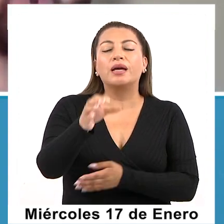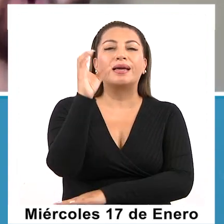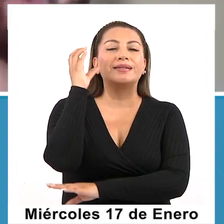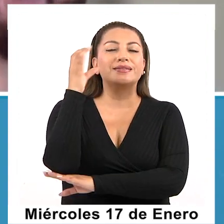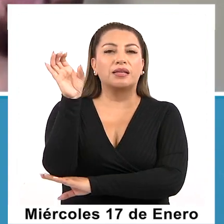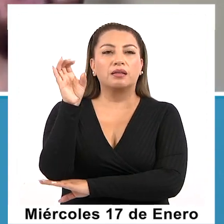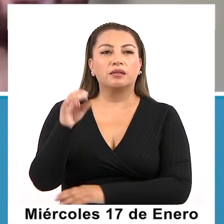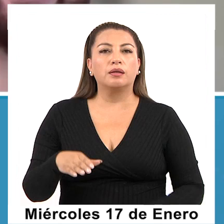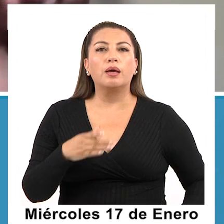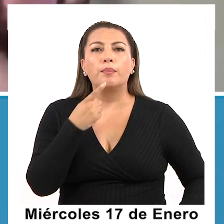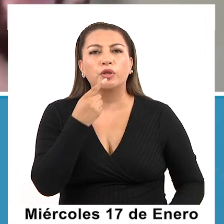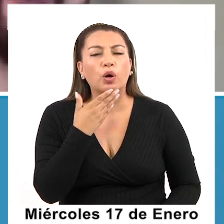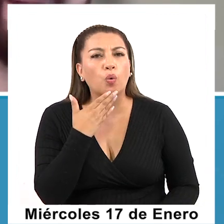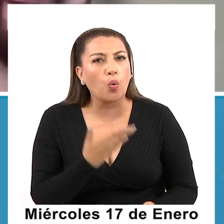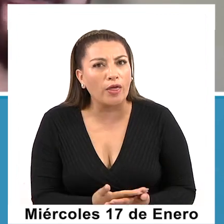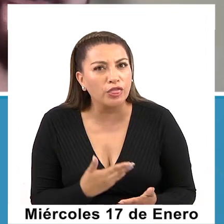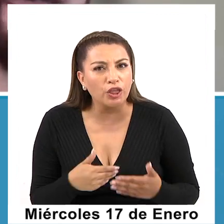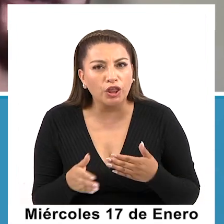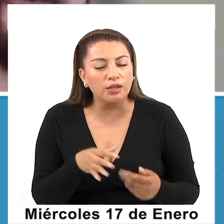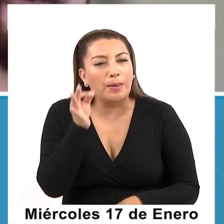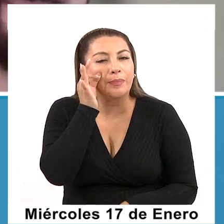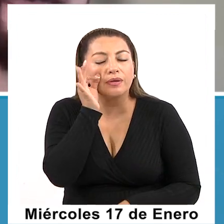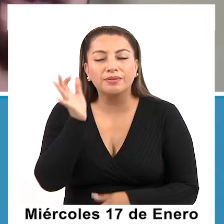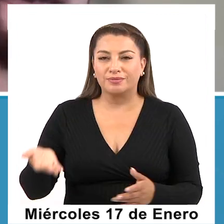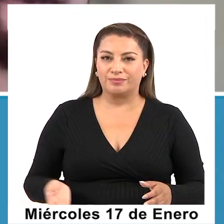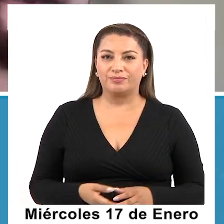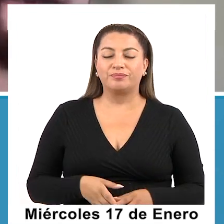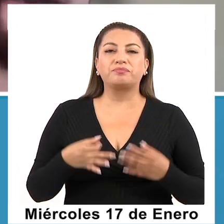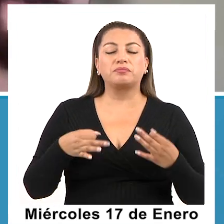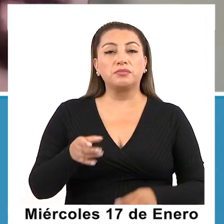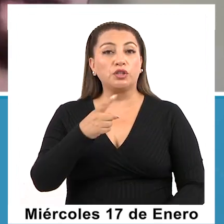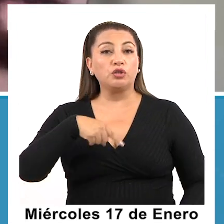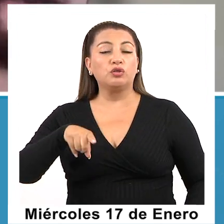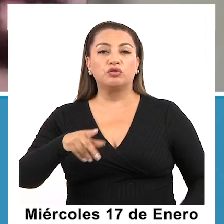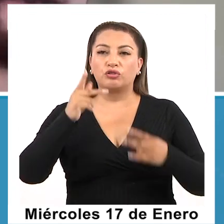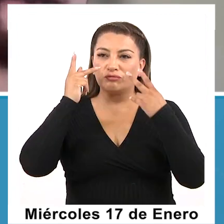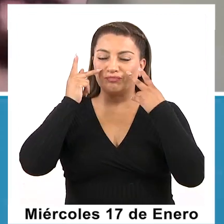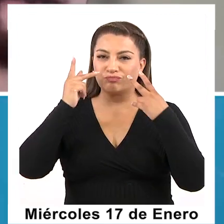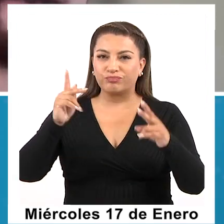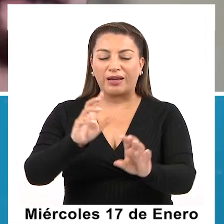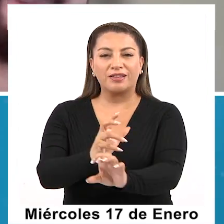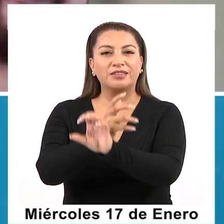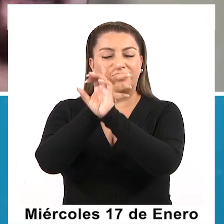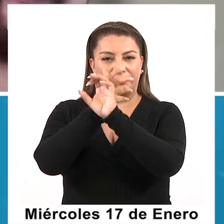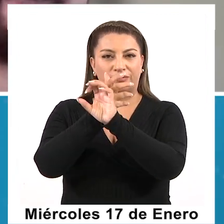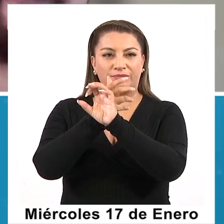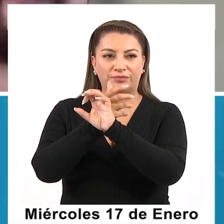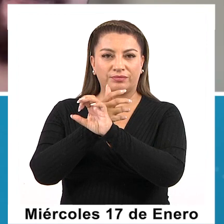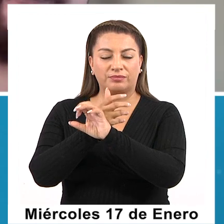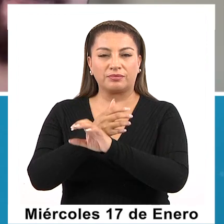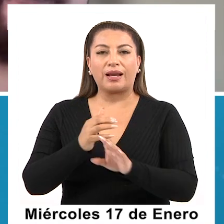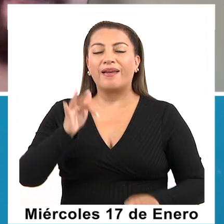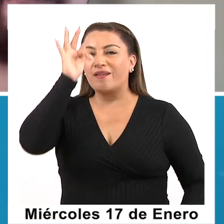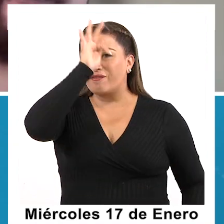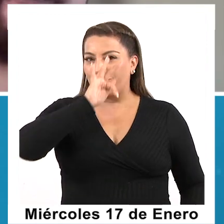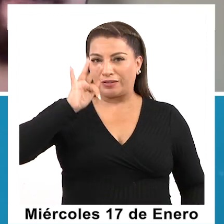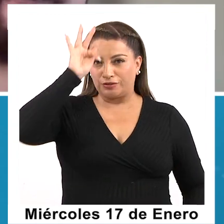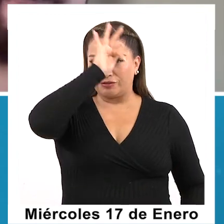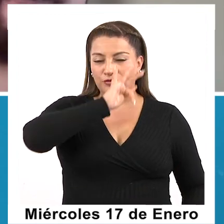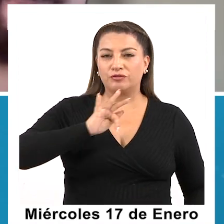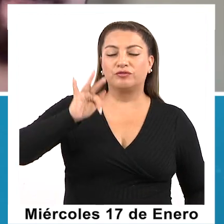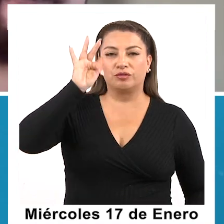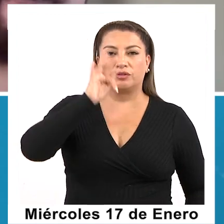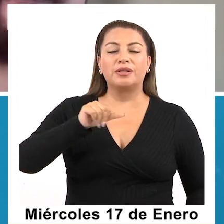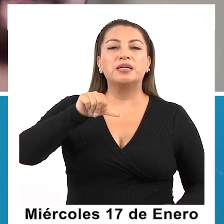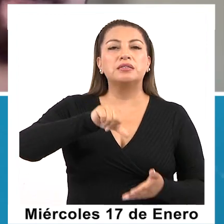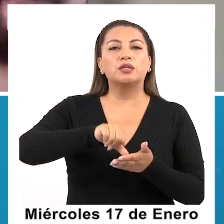¿Cuándo, y cómo, y dónde se les puede ver? Exactamente. Nosotros vamos a hacer la transmisión vía Facebook, ¿cierto? A través